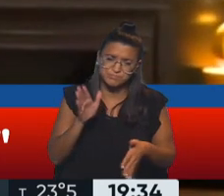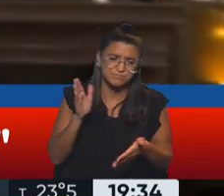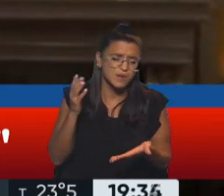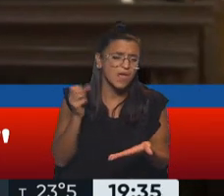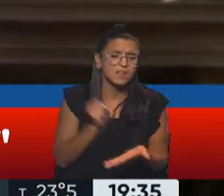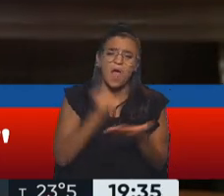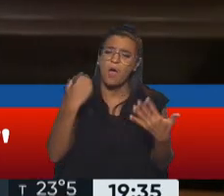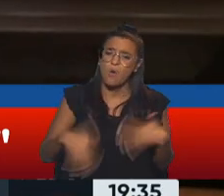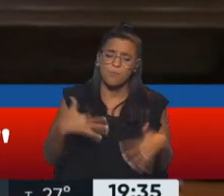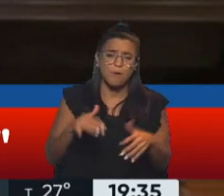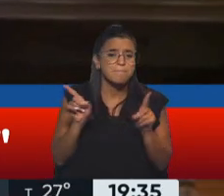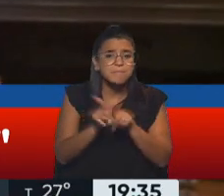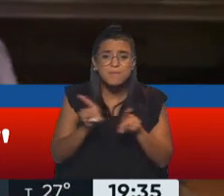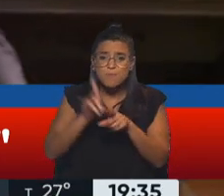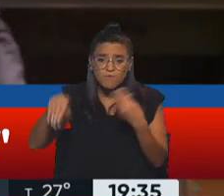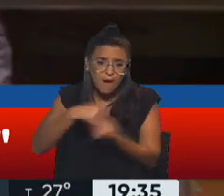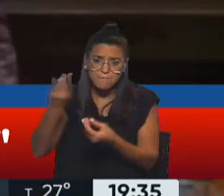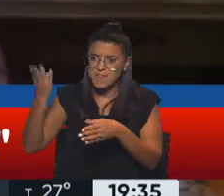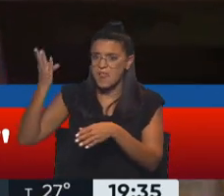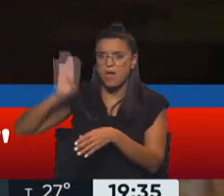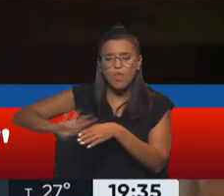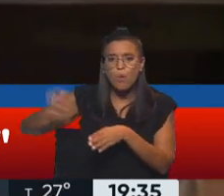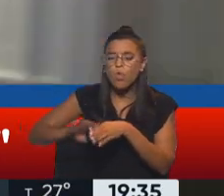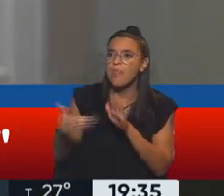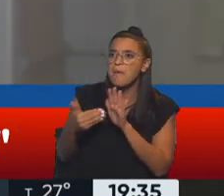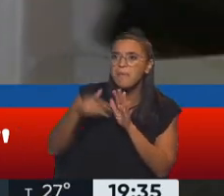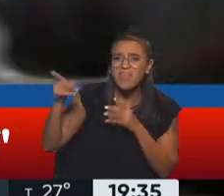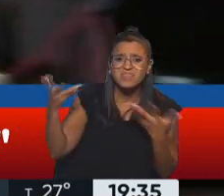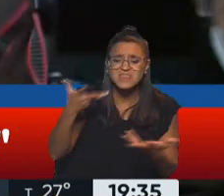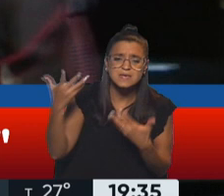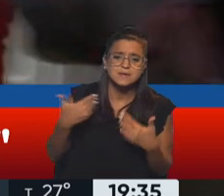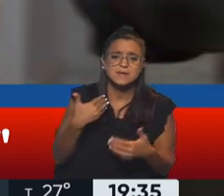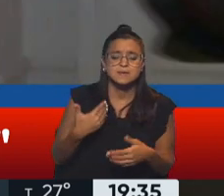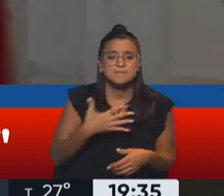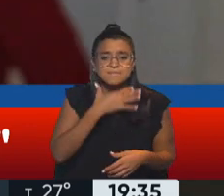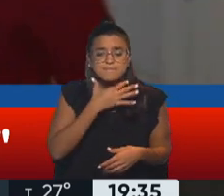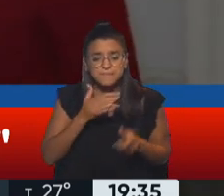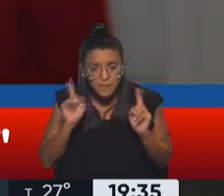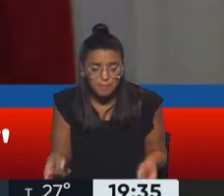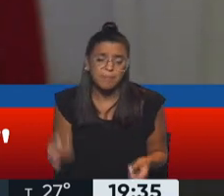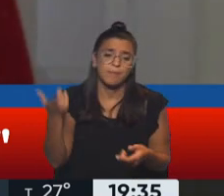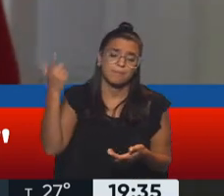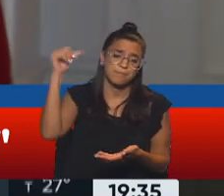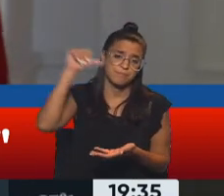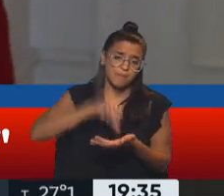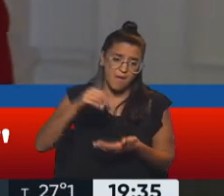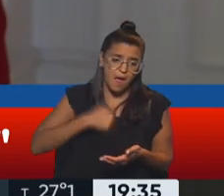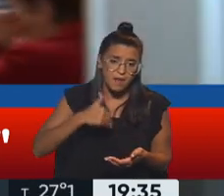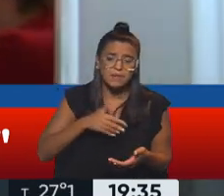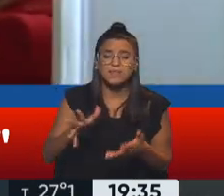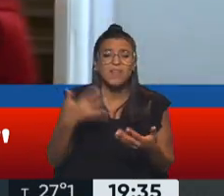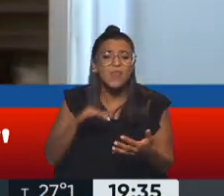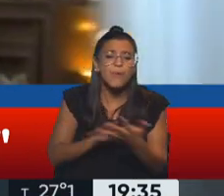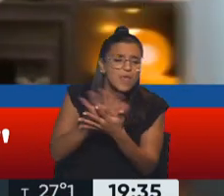condiciona, como una familia, la condiciona en el elevamiento a una pequeña y media empresa también, obviamente el país, hasta que no ordenaba esto,